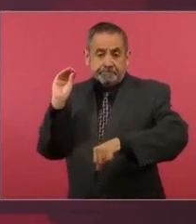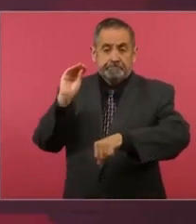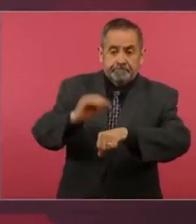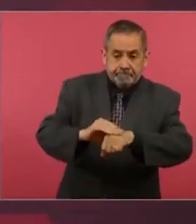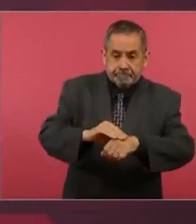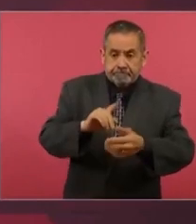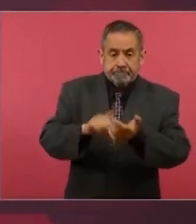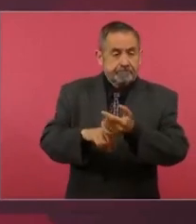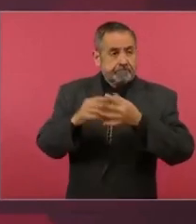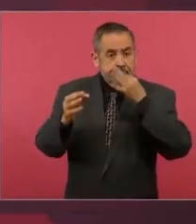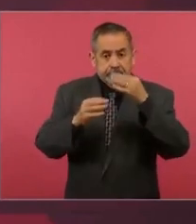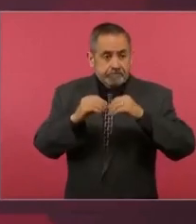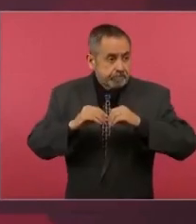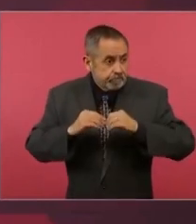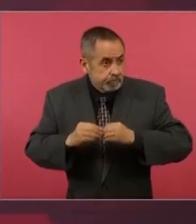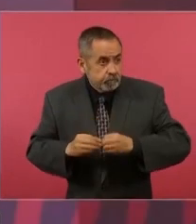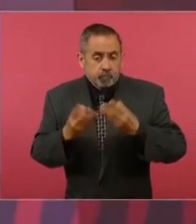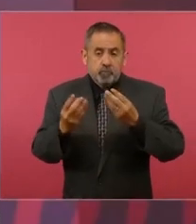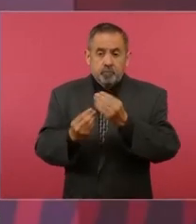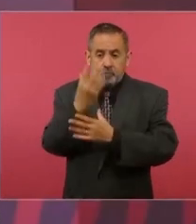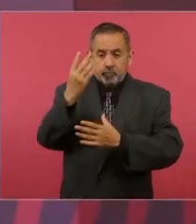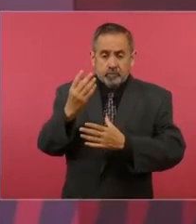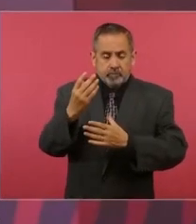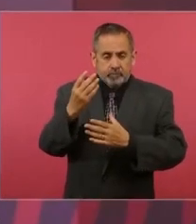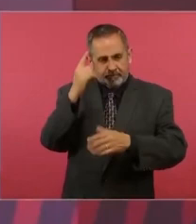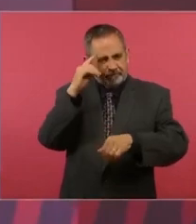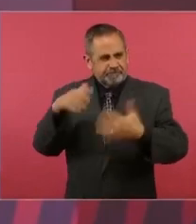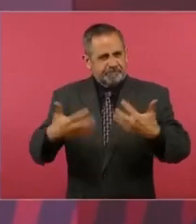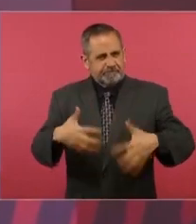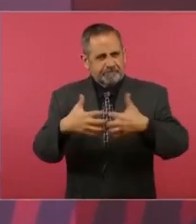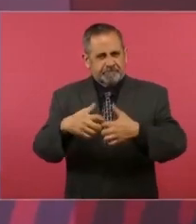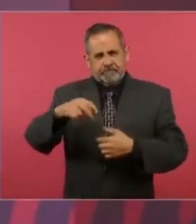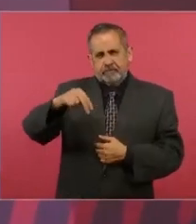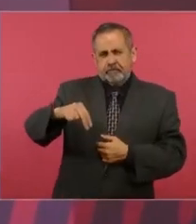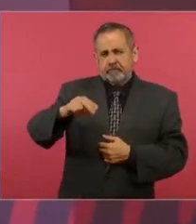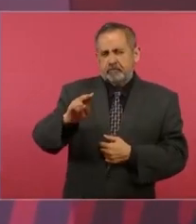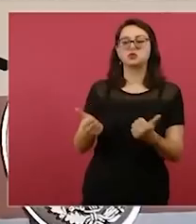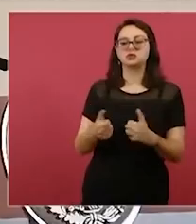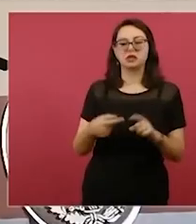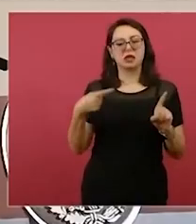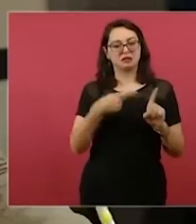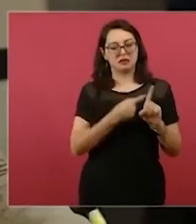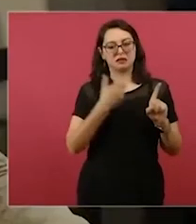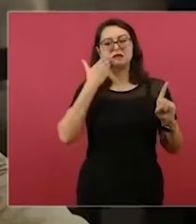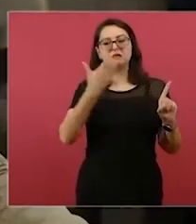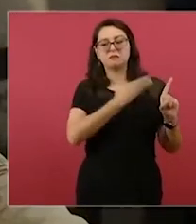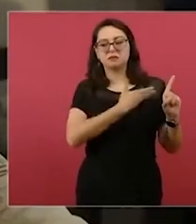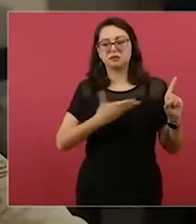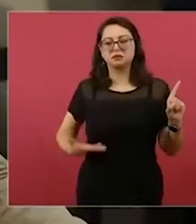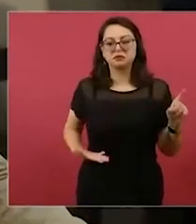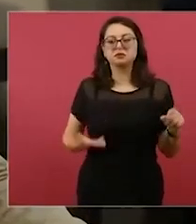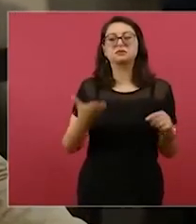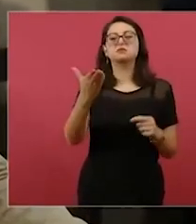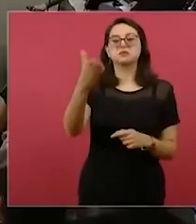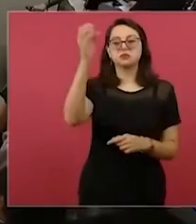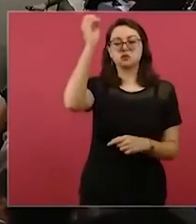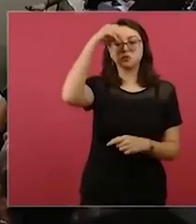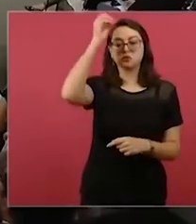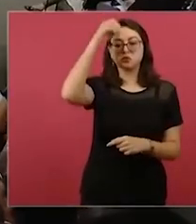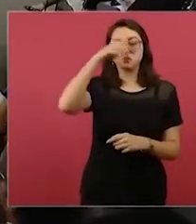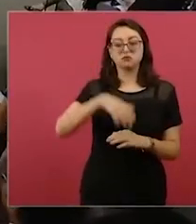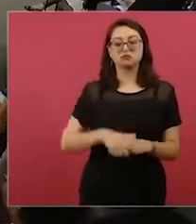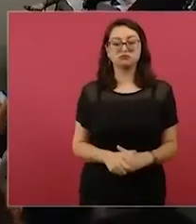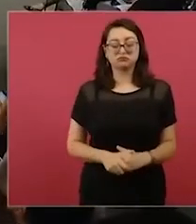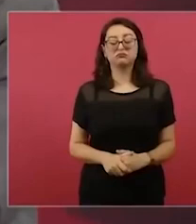y del que comenté que había que tener cuidado con el uso del lenguaje, porque las palabras tienen